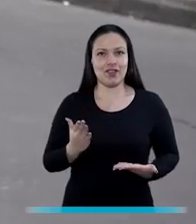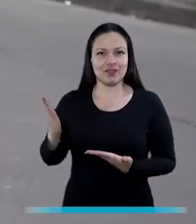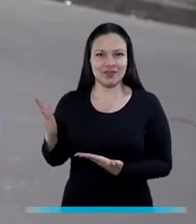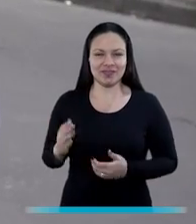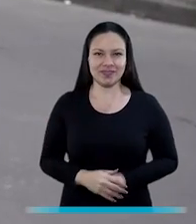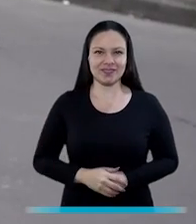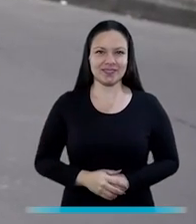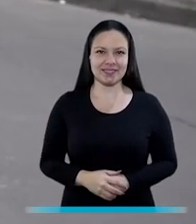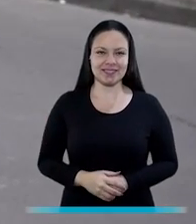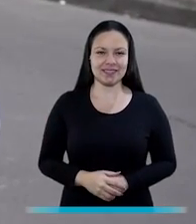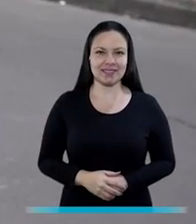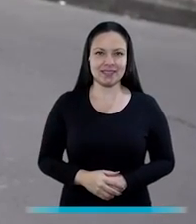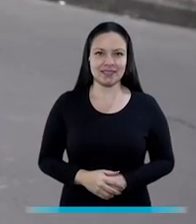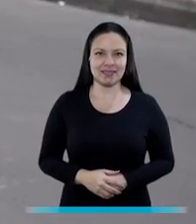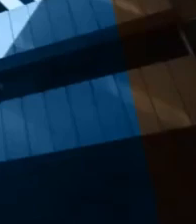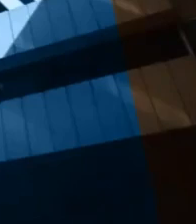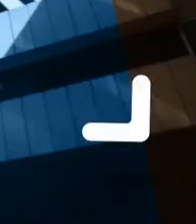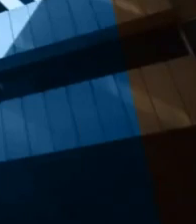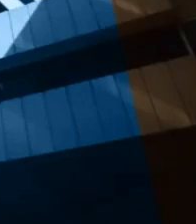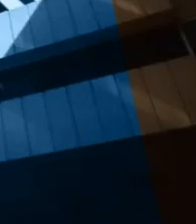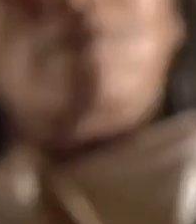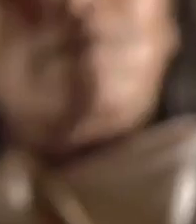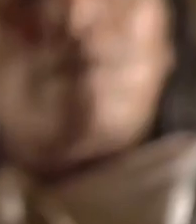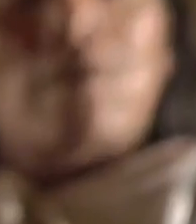018-940-808.